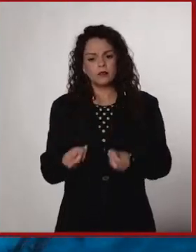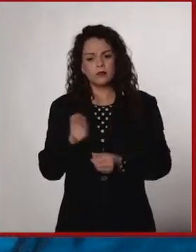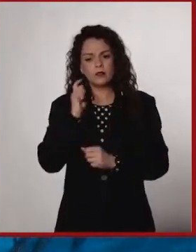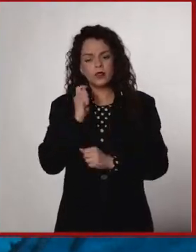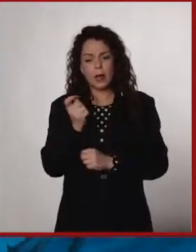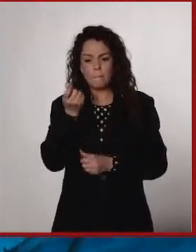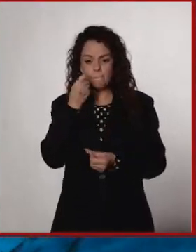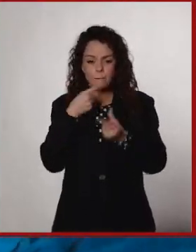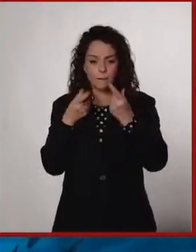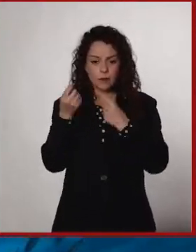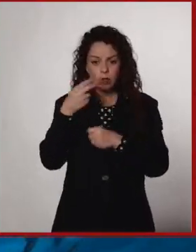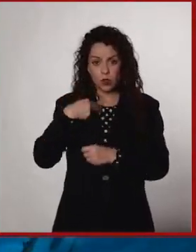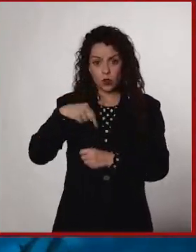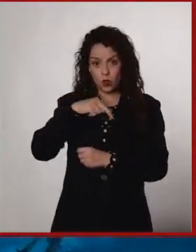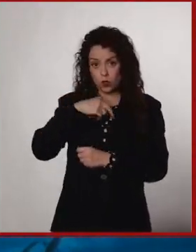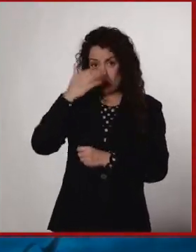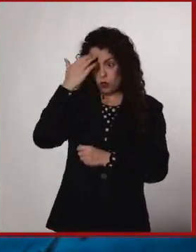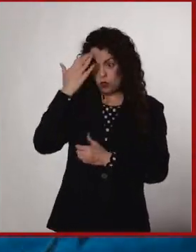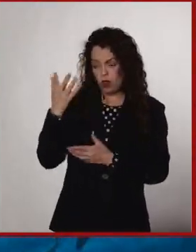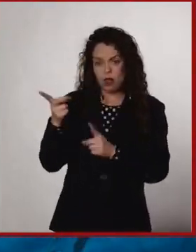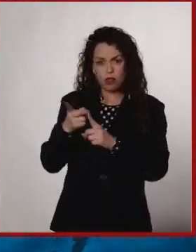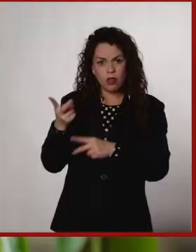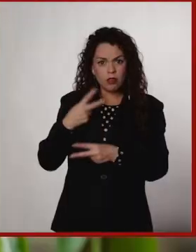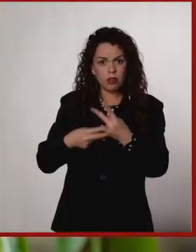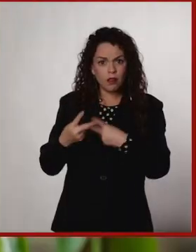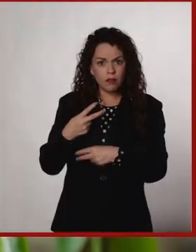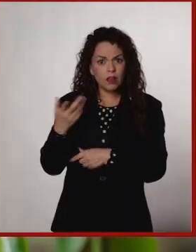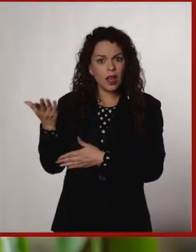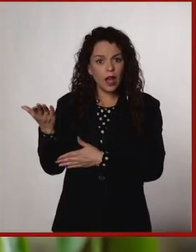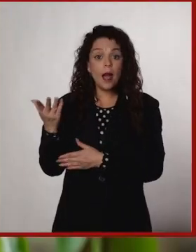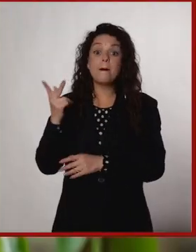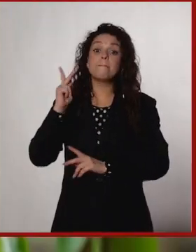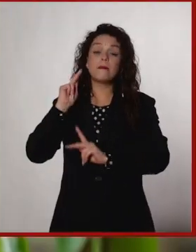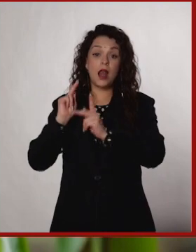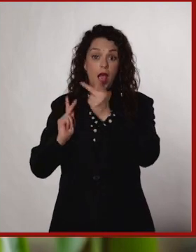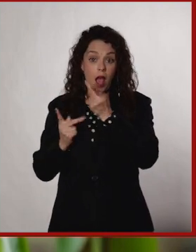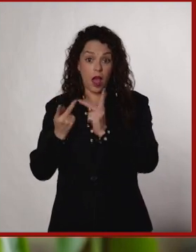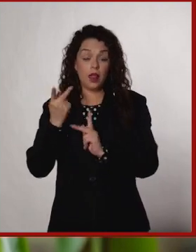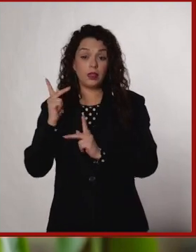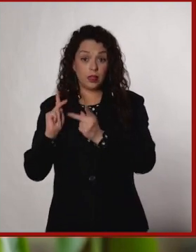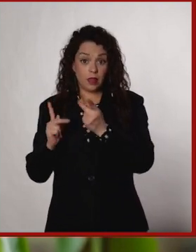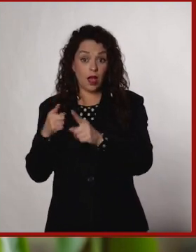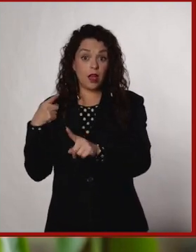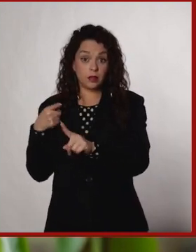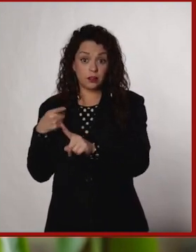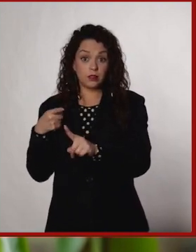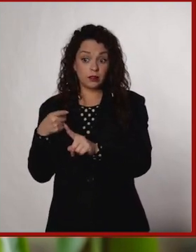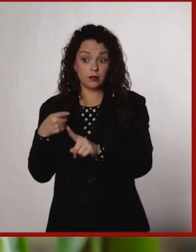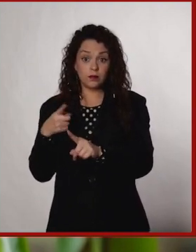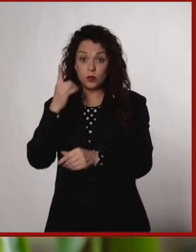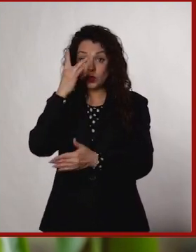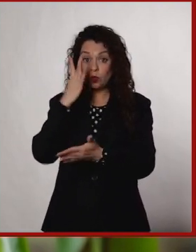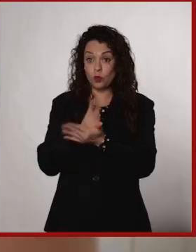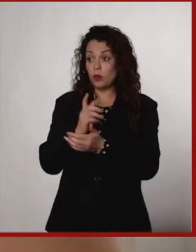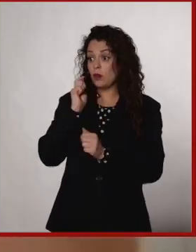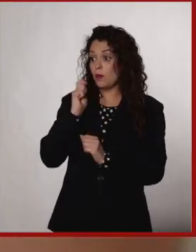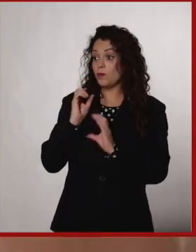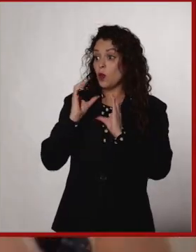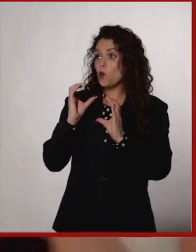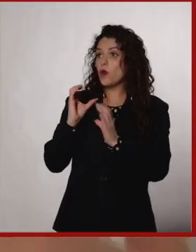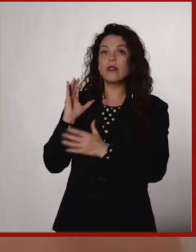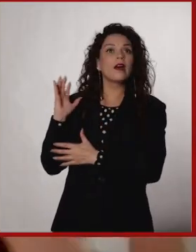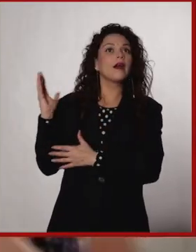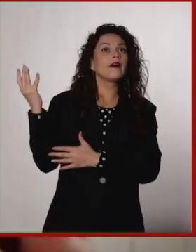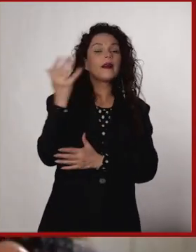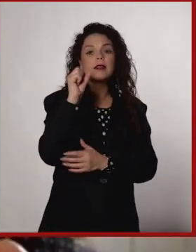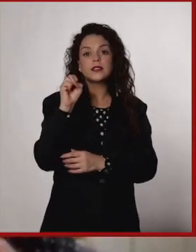las medicinas que conocemos provienen de plantas. Es conocimiento. O sea, no es solo cuidar